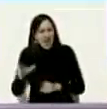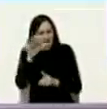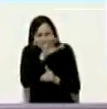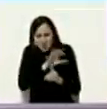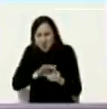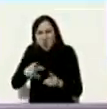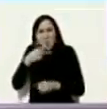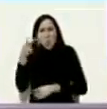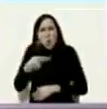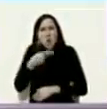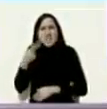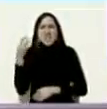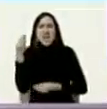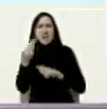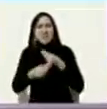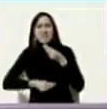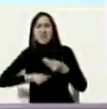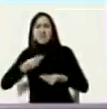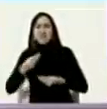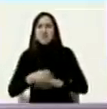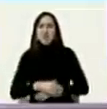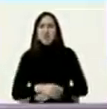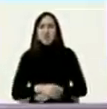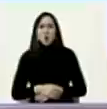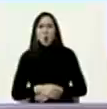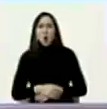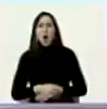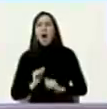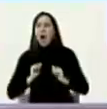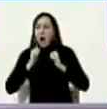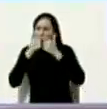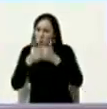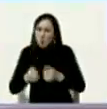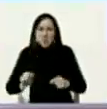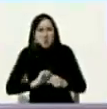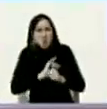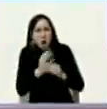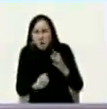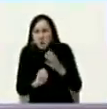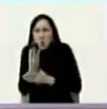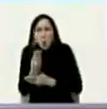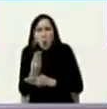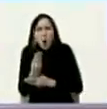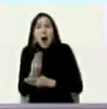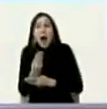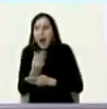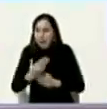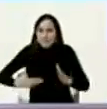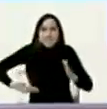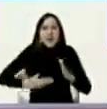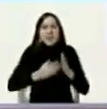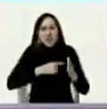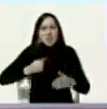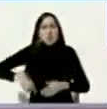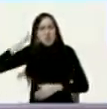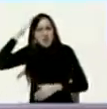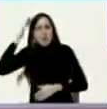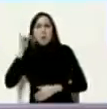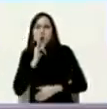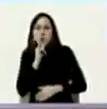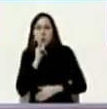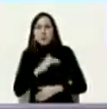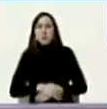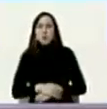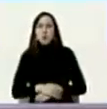politización del origen del coronavirus para atacar a China nos parece una